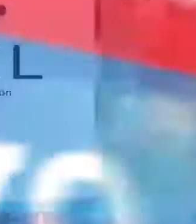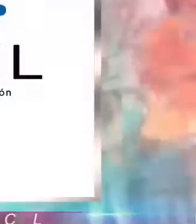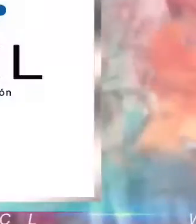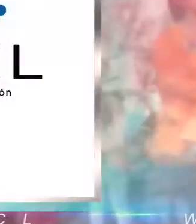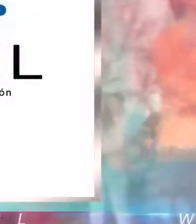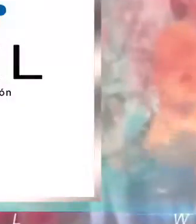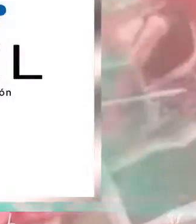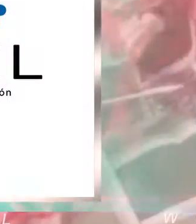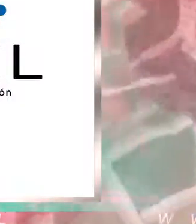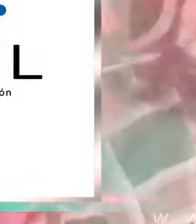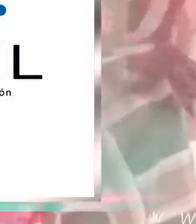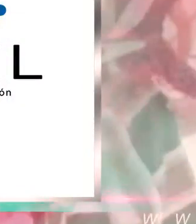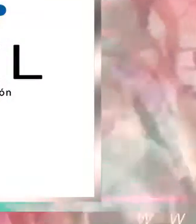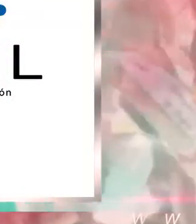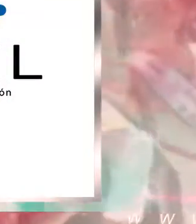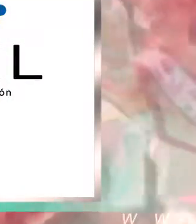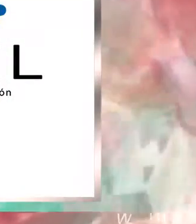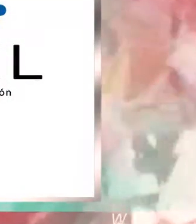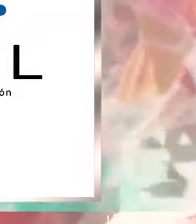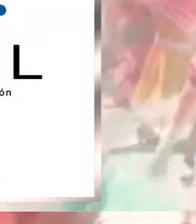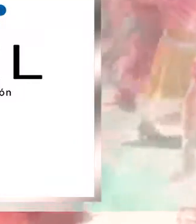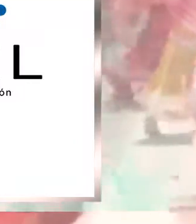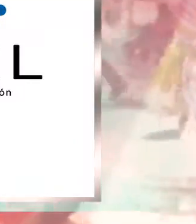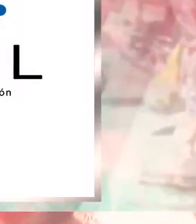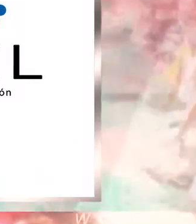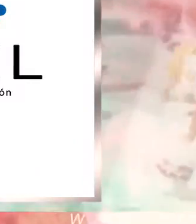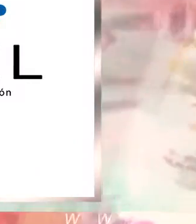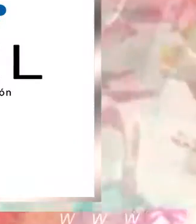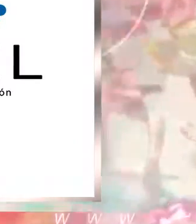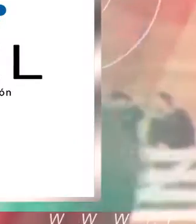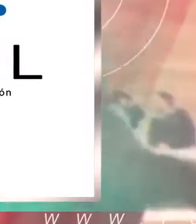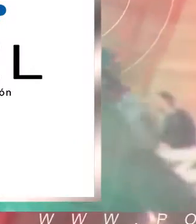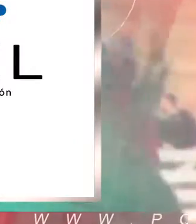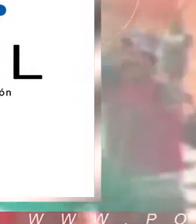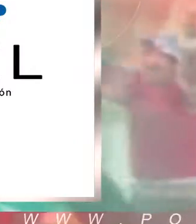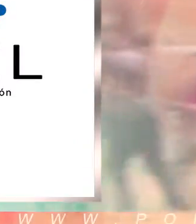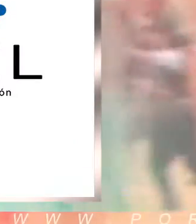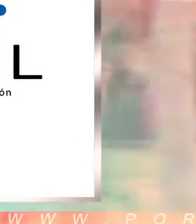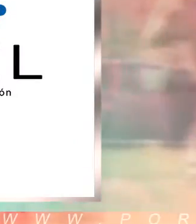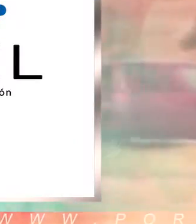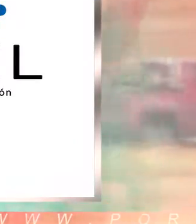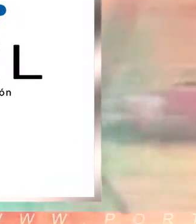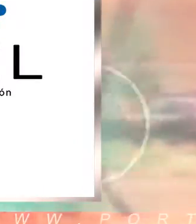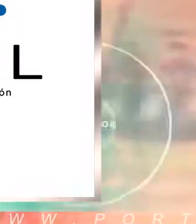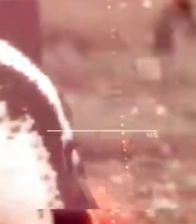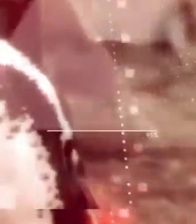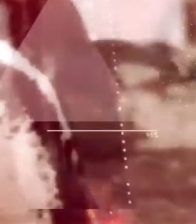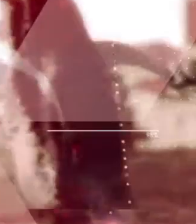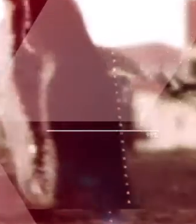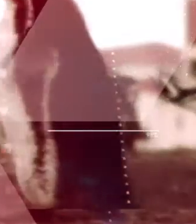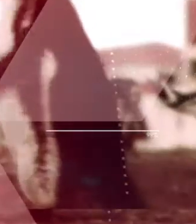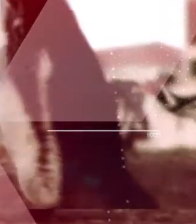Con el auspicio de Arcatel, Asociación Regional de Canales de Televisión de Señal Abierta de Chile,